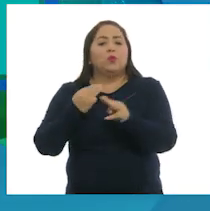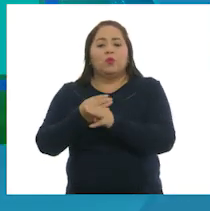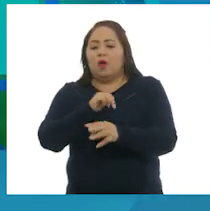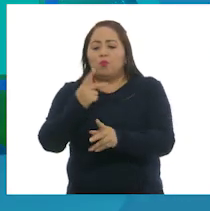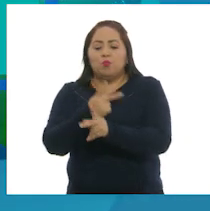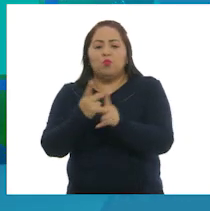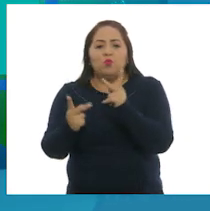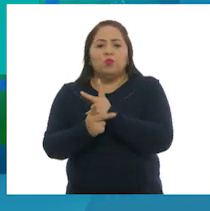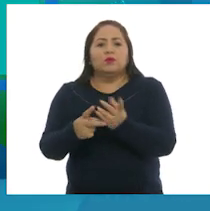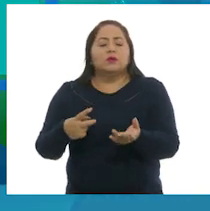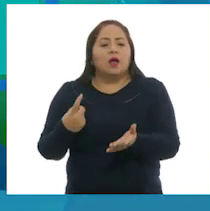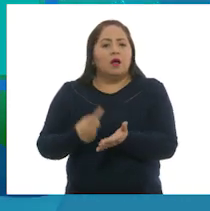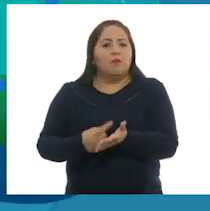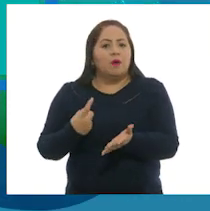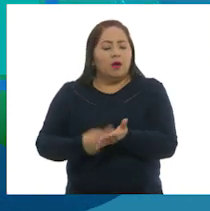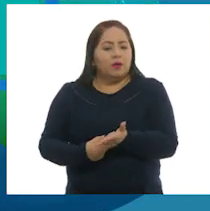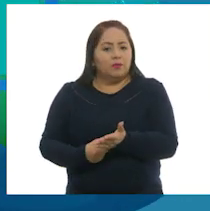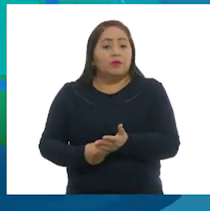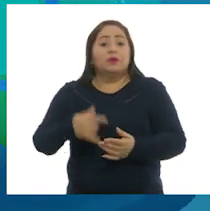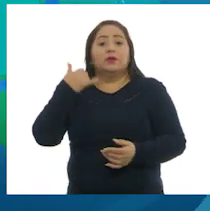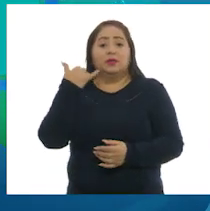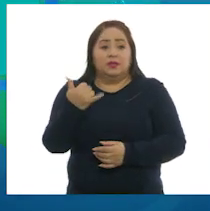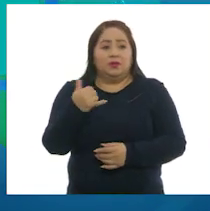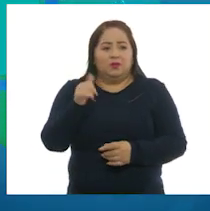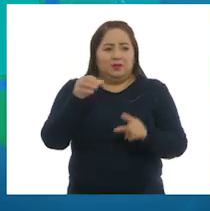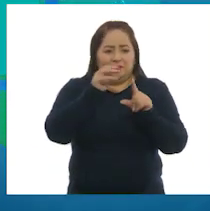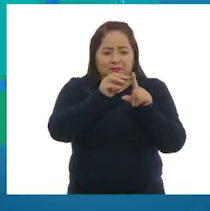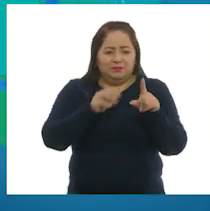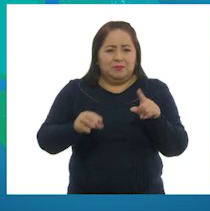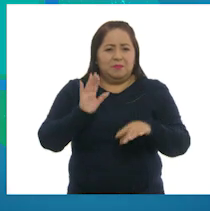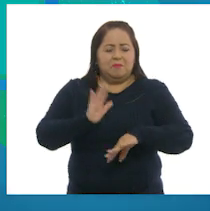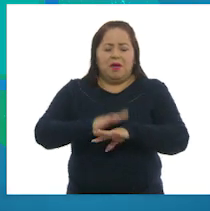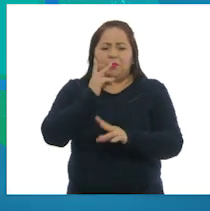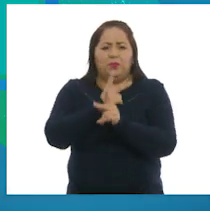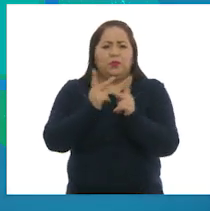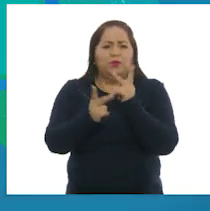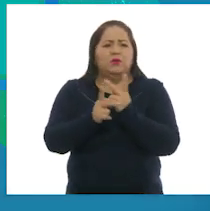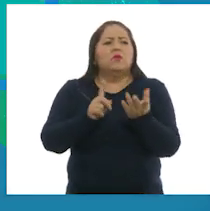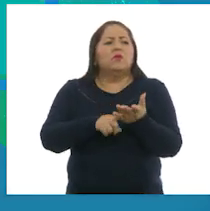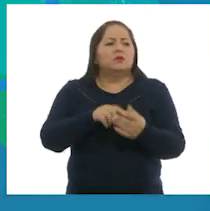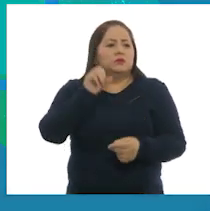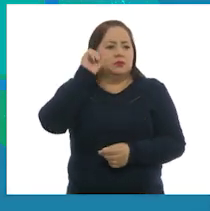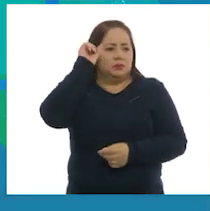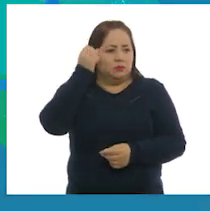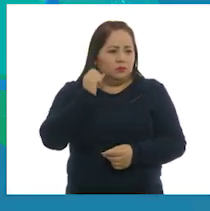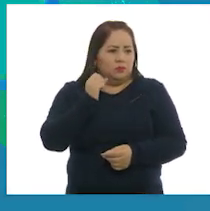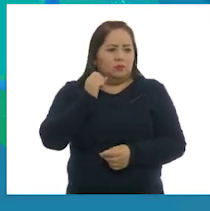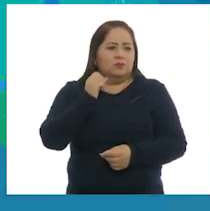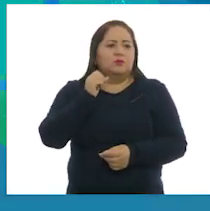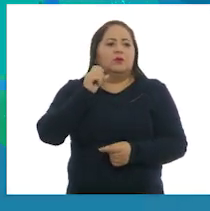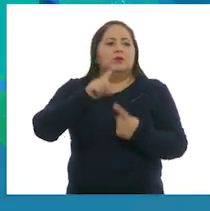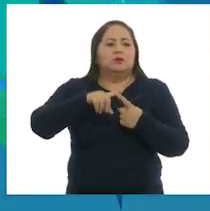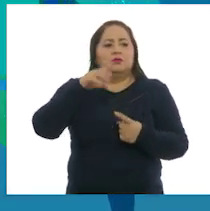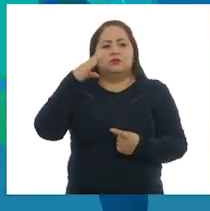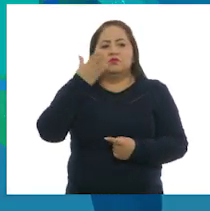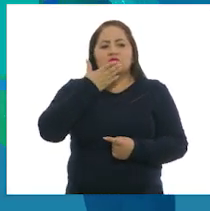producción de camarón y las entidades con mayor producción son Sinaloa, Sonora y Nayarit. Muy bien